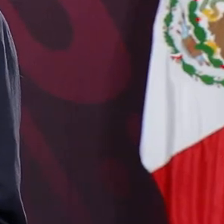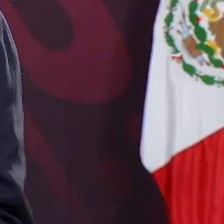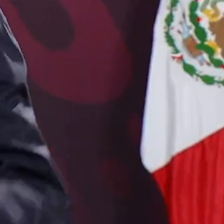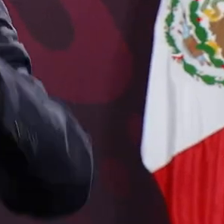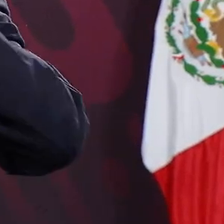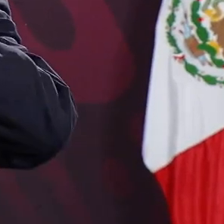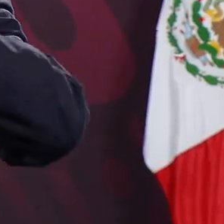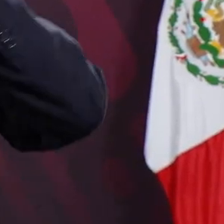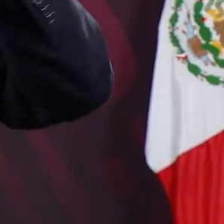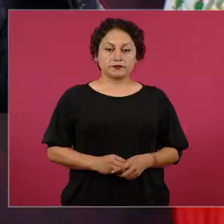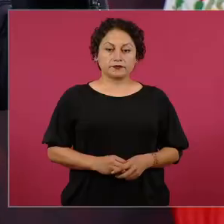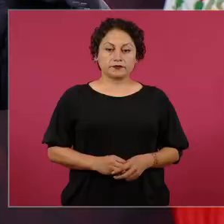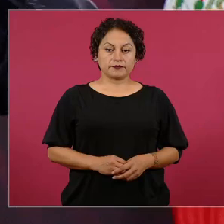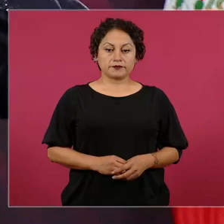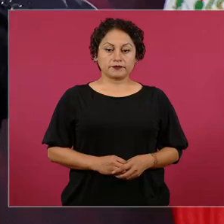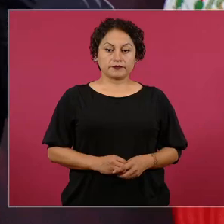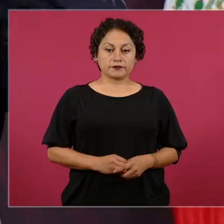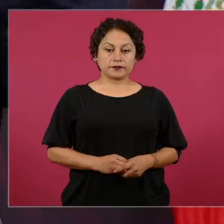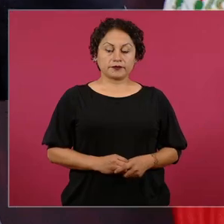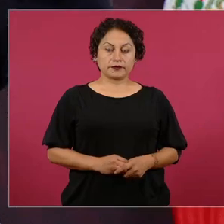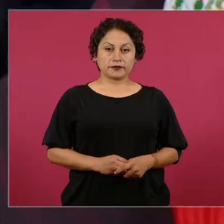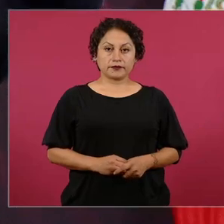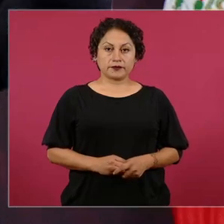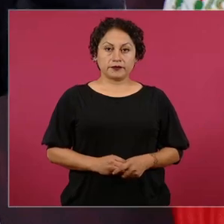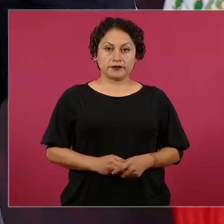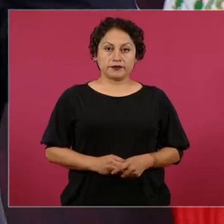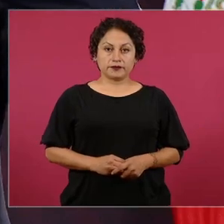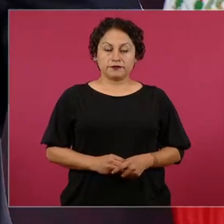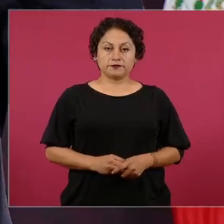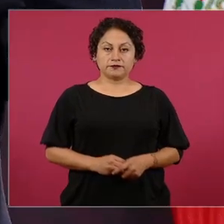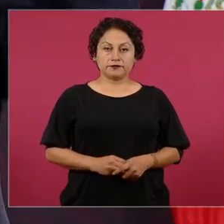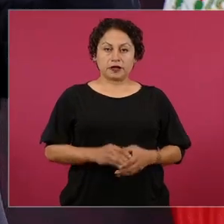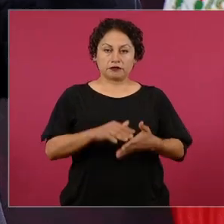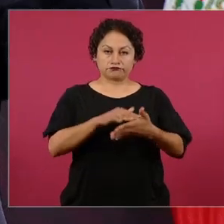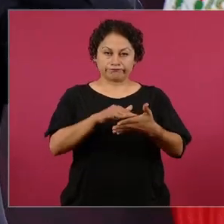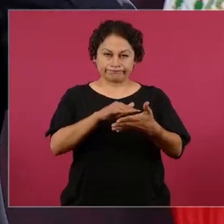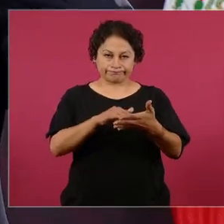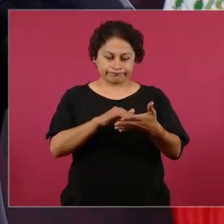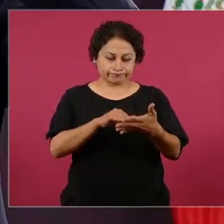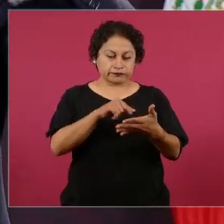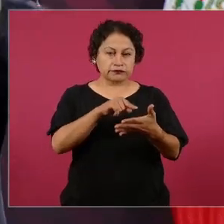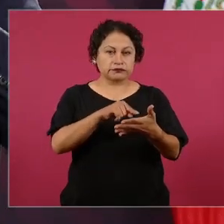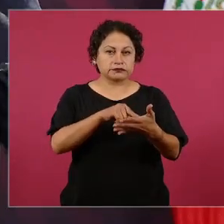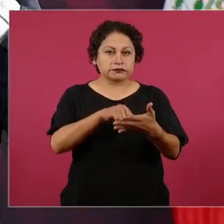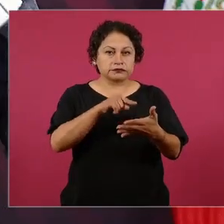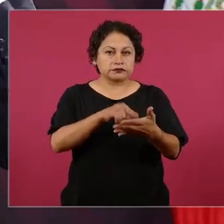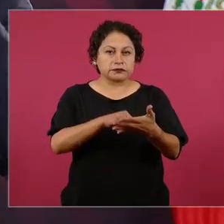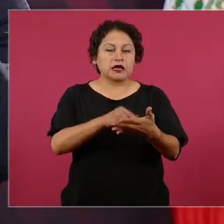de cuando se peleaban que a le tocó vivir en piedras negras y estudiar en una escuela del otro lado